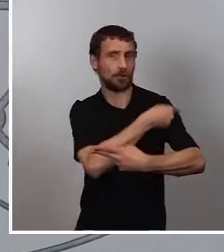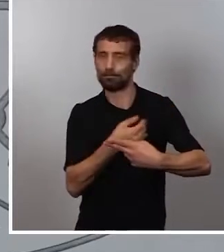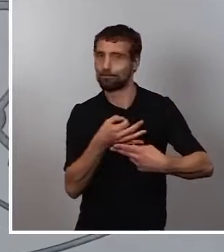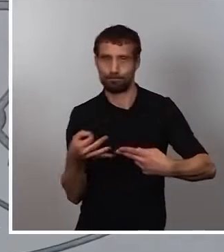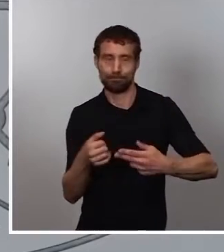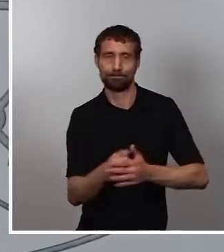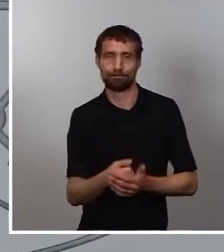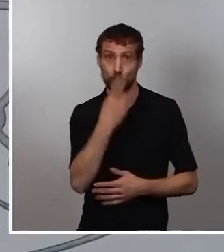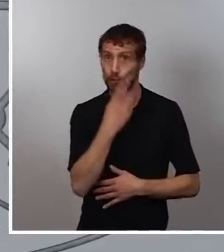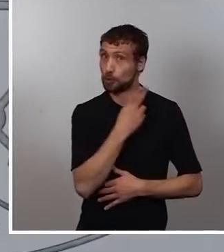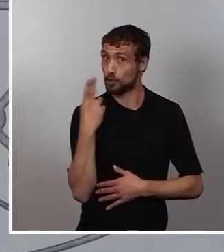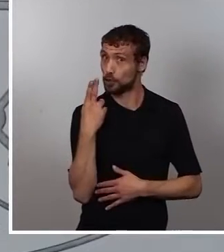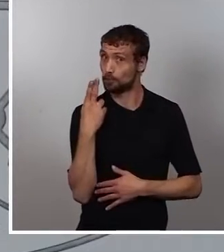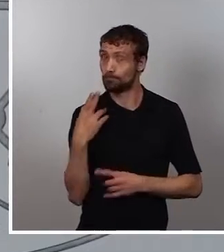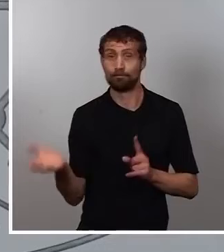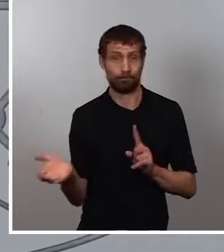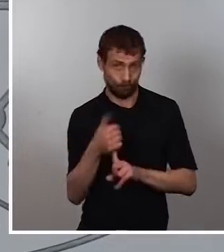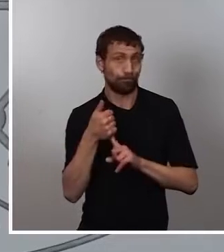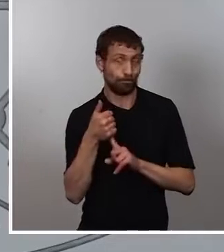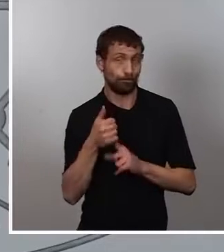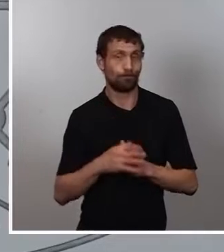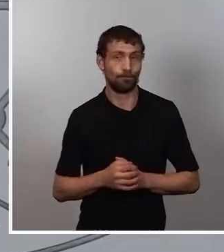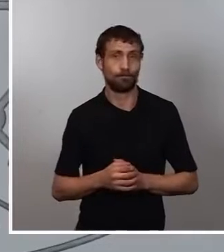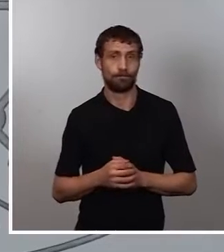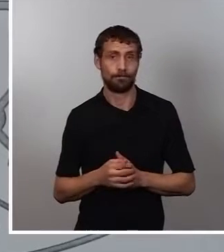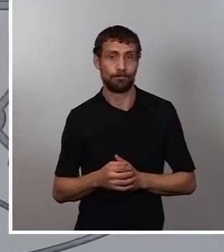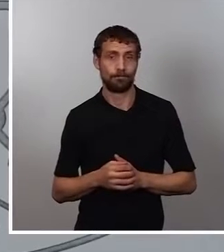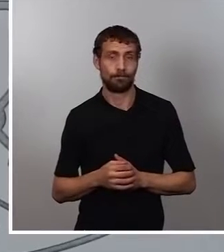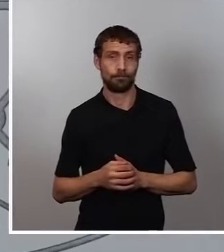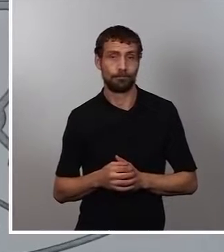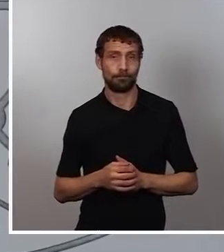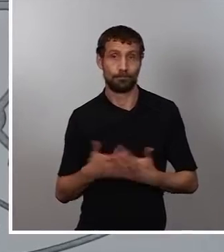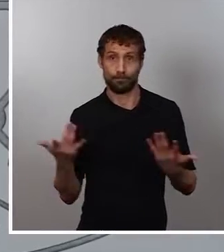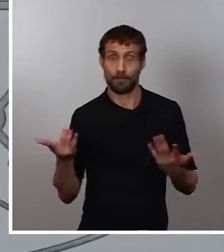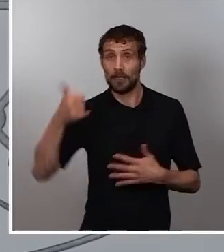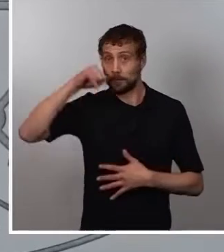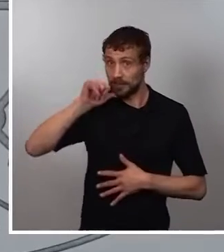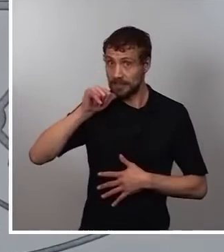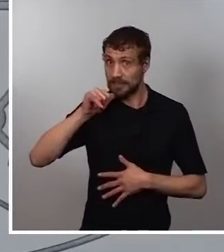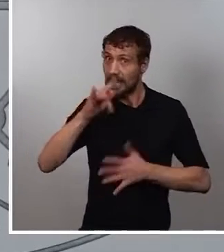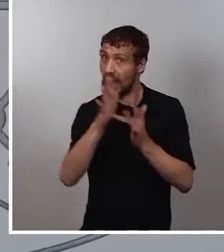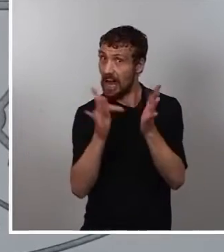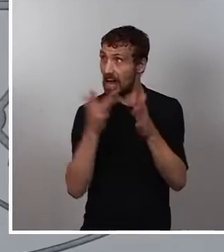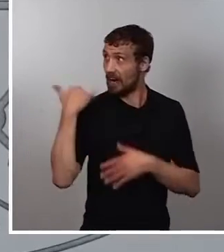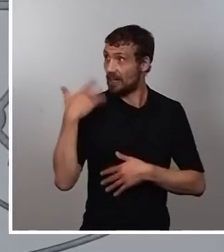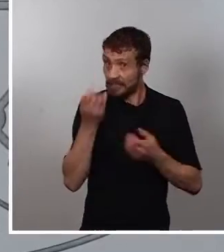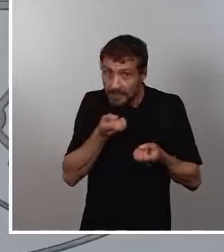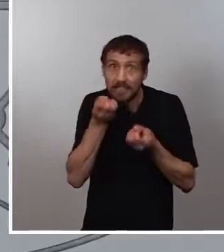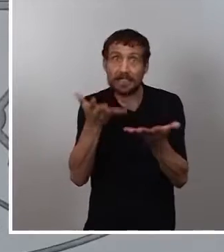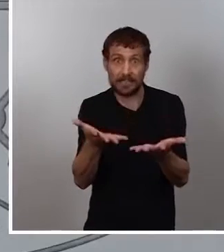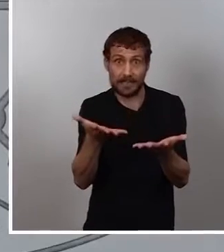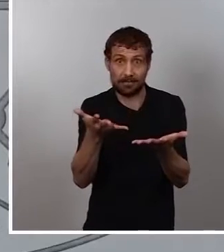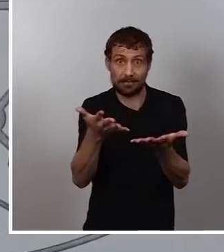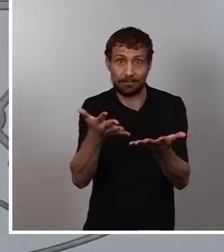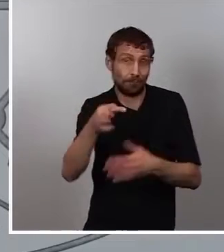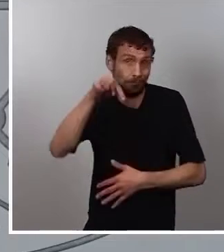cumplido. Compromiso cumplido, como anunció el presidente en el mes de abril, con los datos de hoy, pasamos de